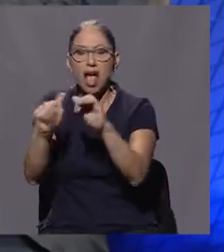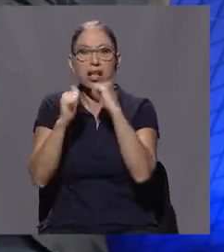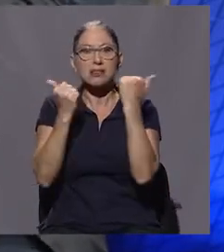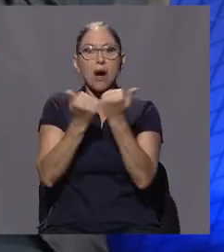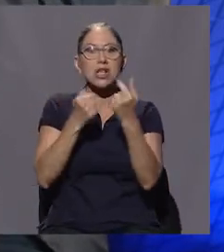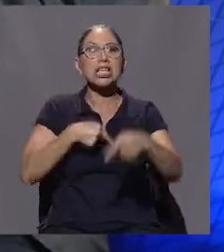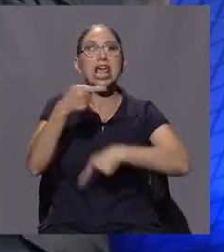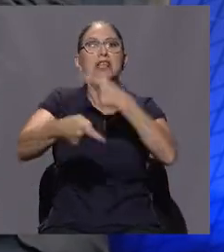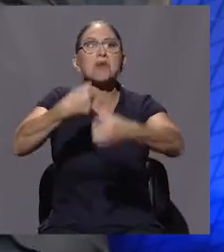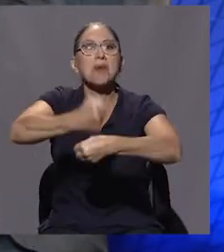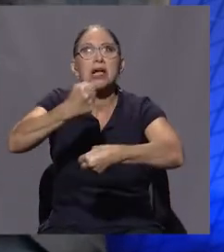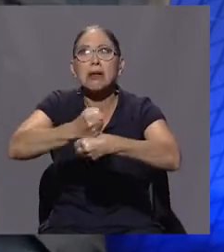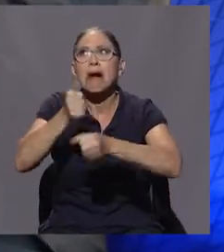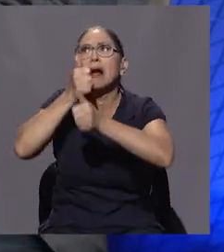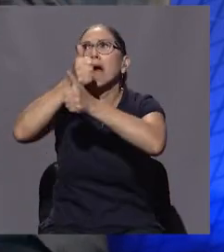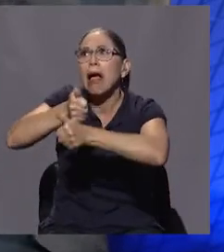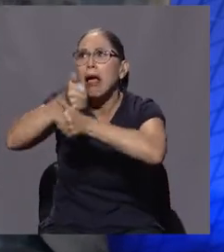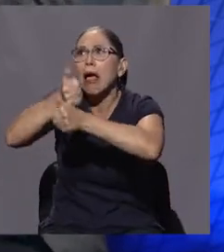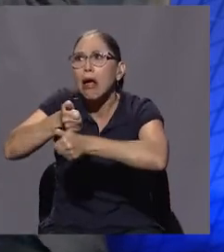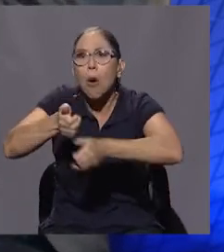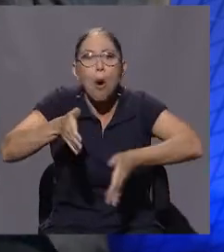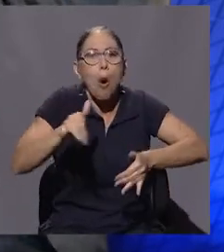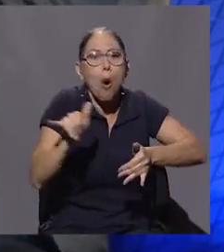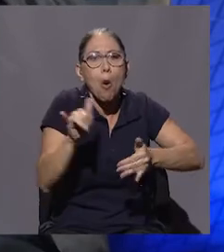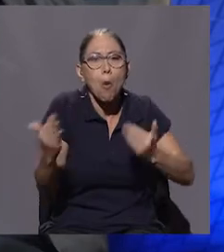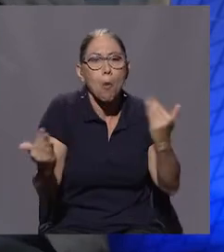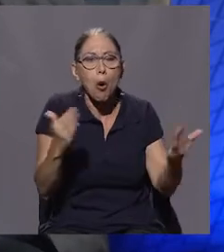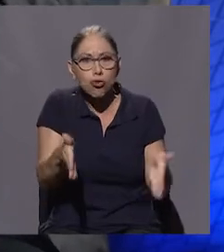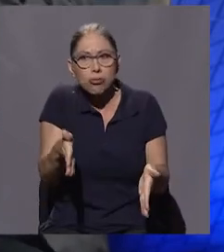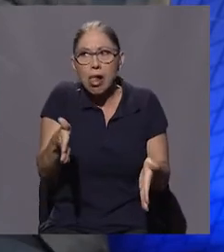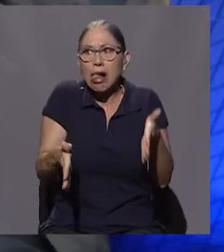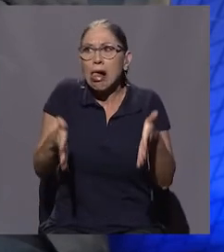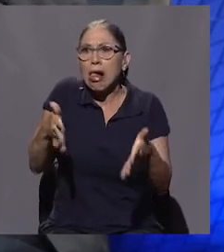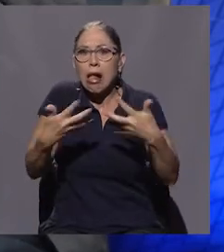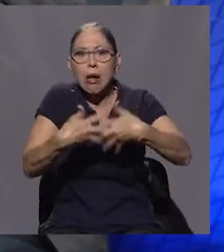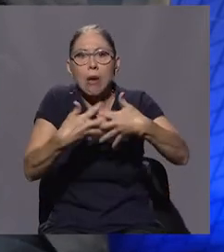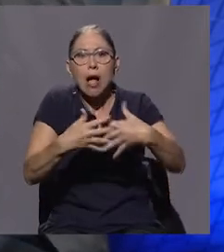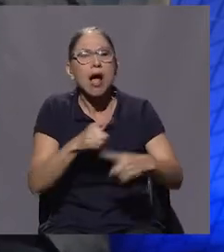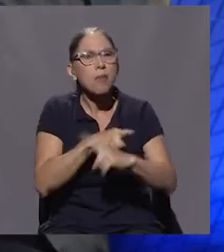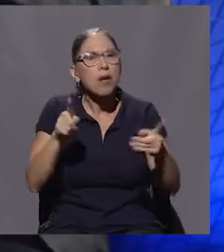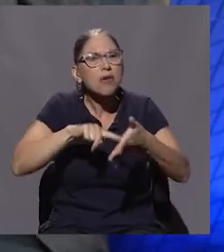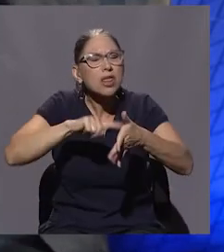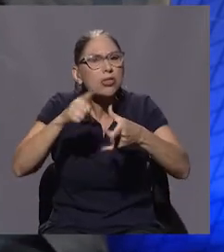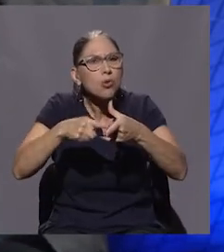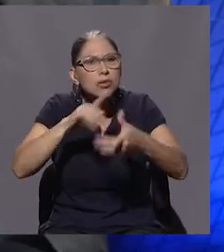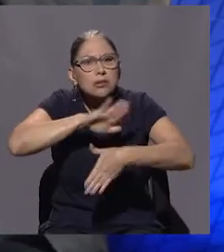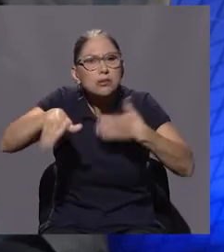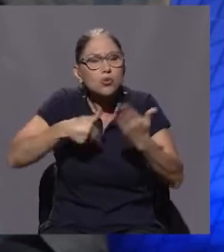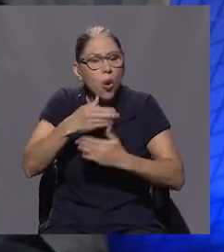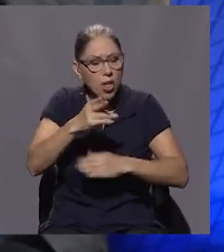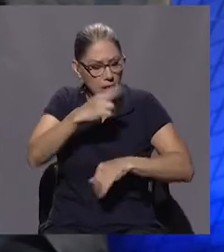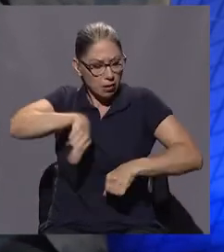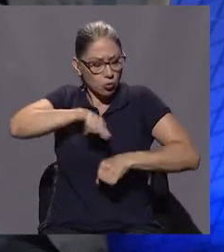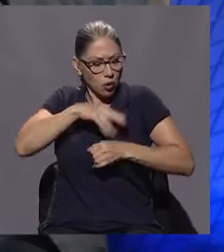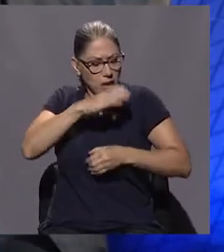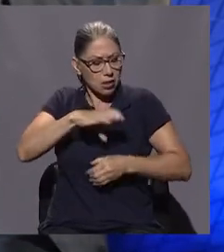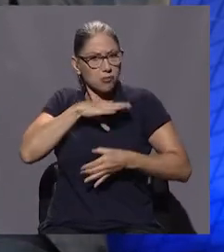humanística que requiere la educación del ser humano no se toma en cuenta y no es valorada.